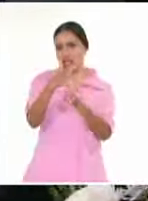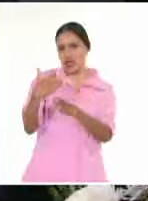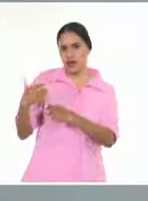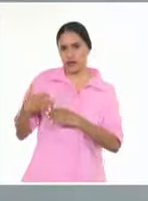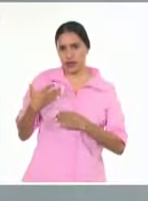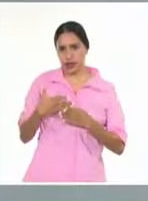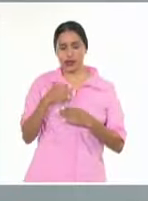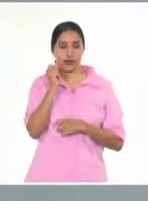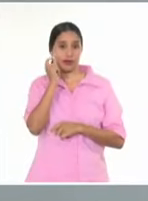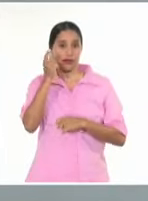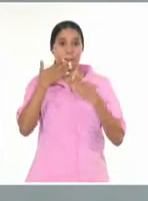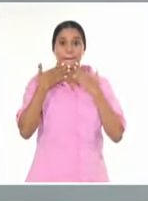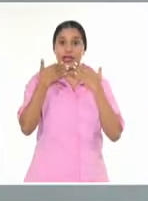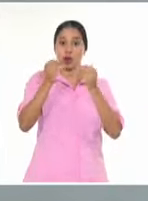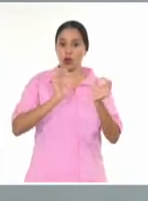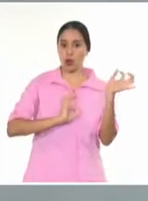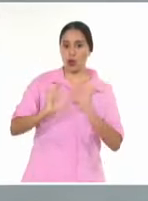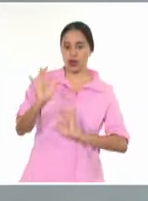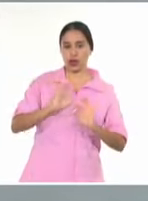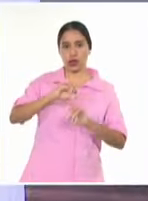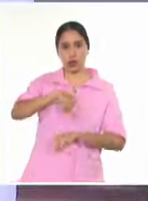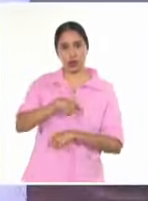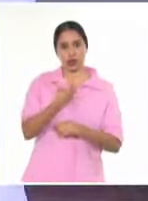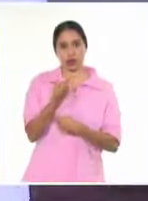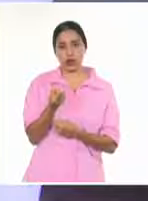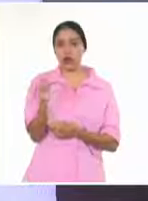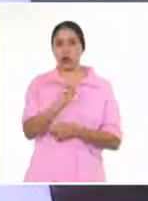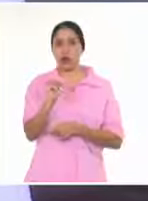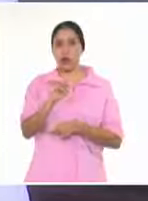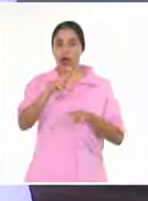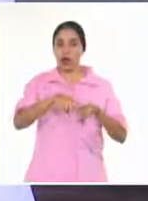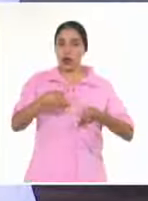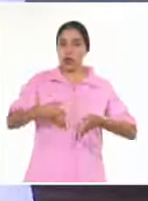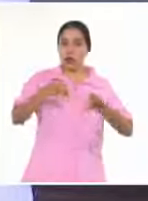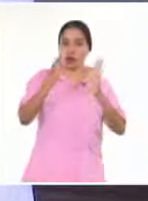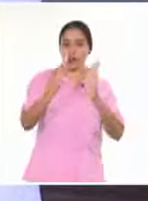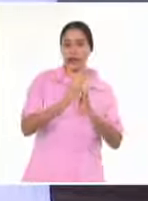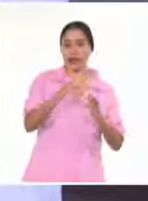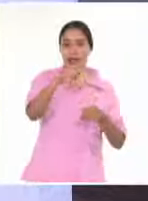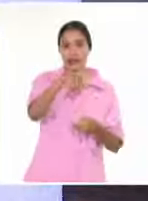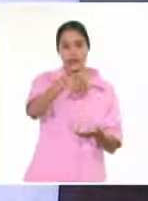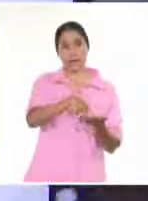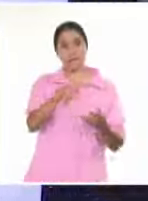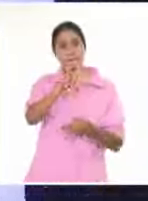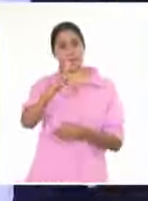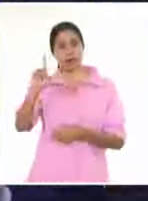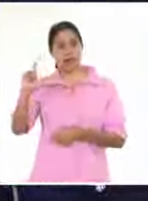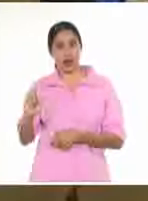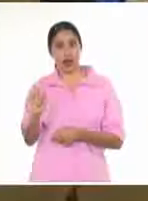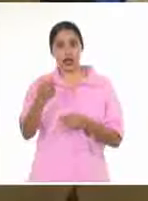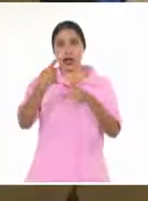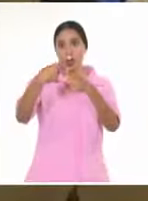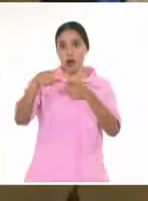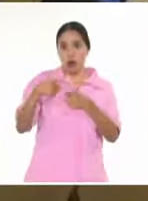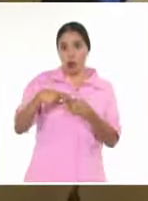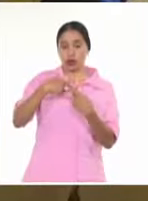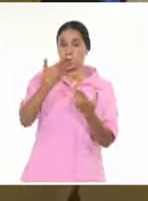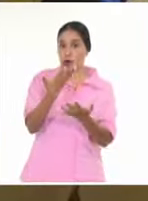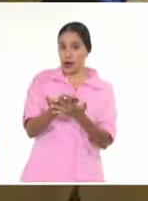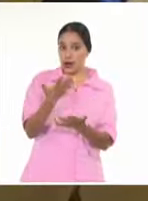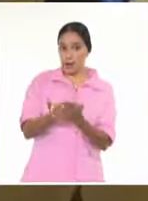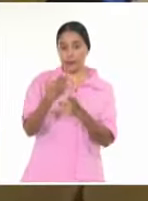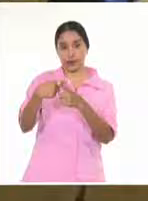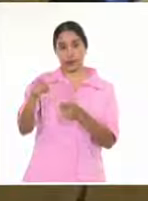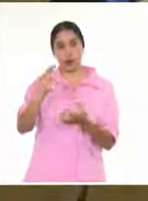conservación como el Hotel Casa Bausa en Villa Clara, el Museo Urún Azul de La Habana y la imprenta La Voz del Pueblo en